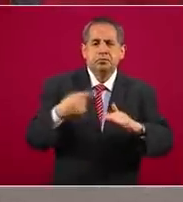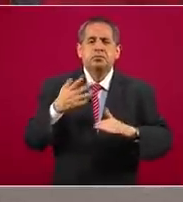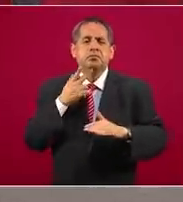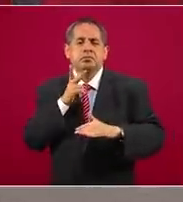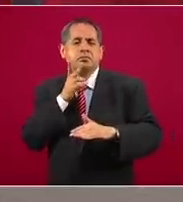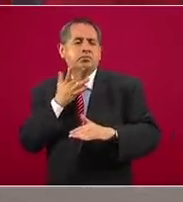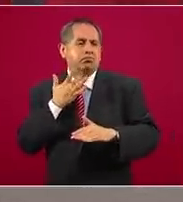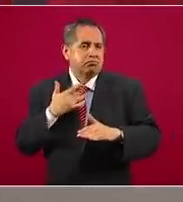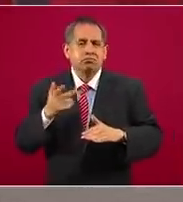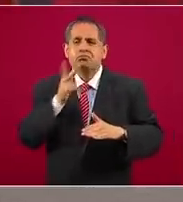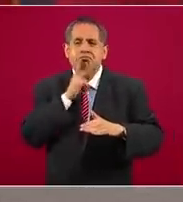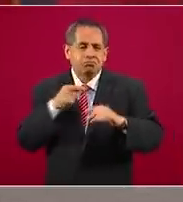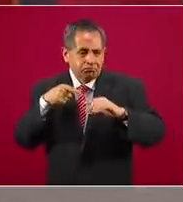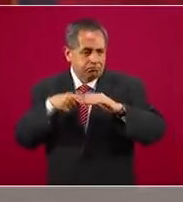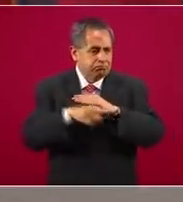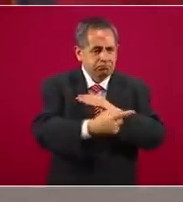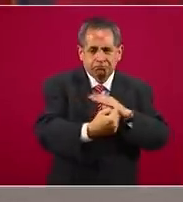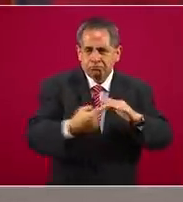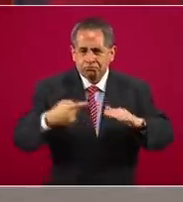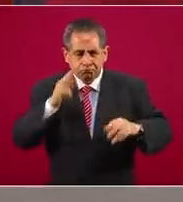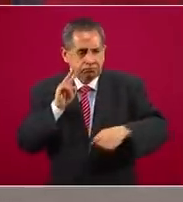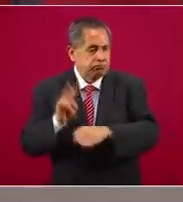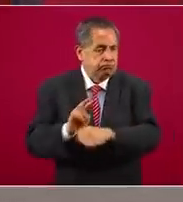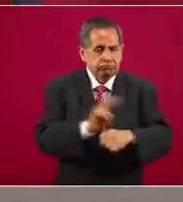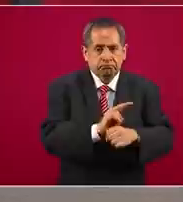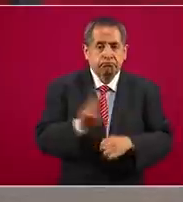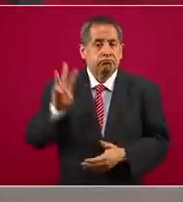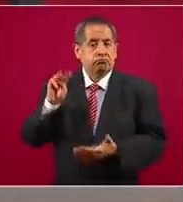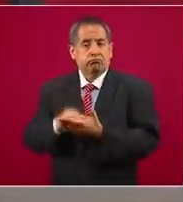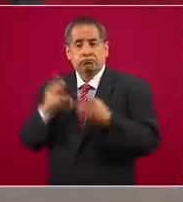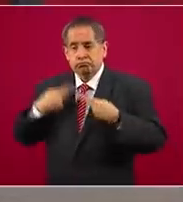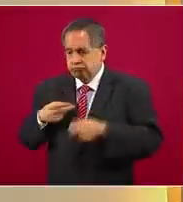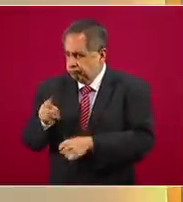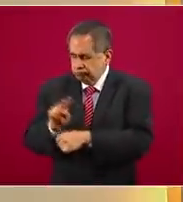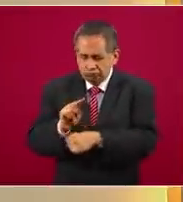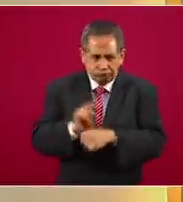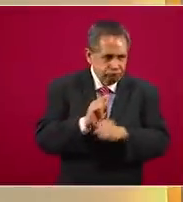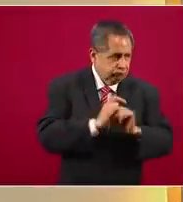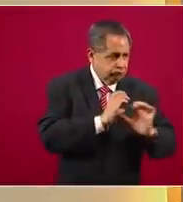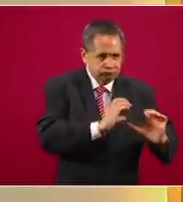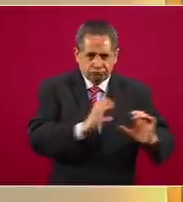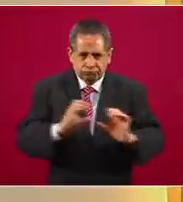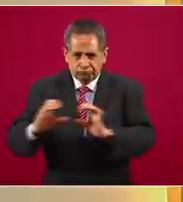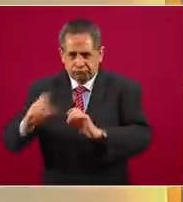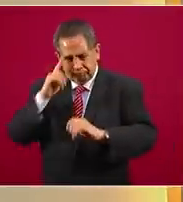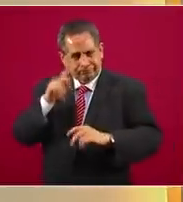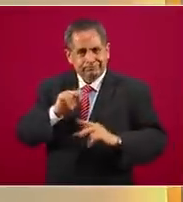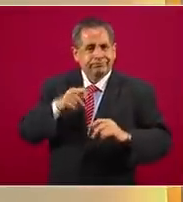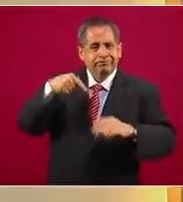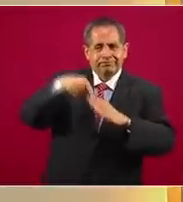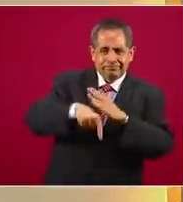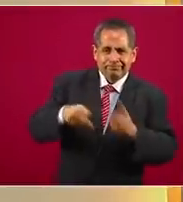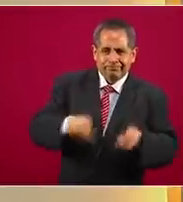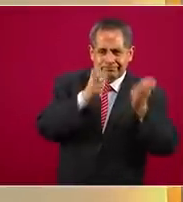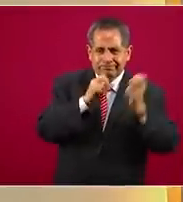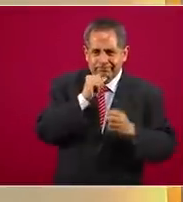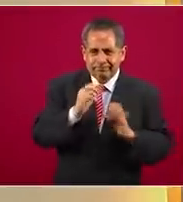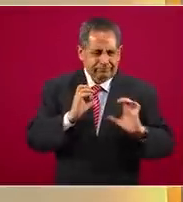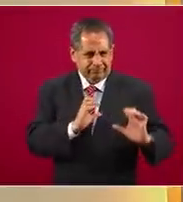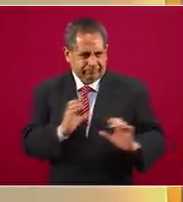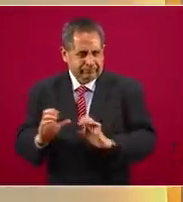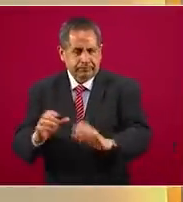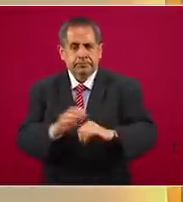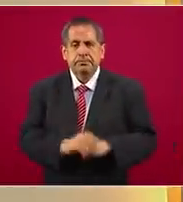elementos, reforzando instalaciones para la vigilancia de accesos, cuartos de control y tanques verticales,